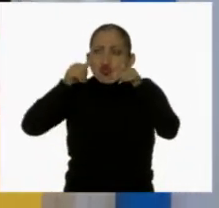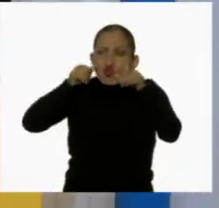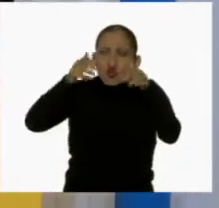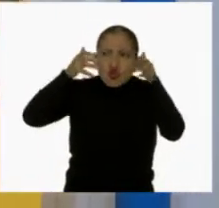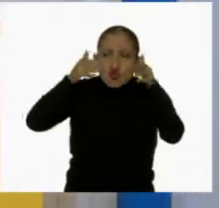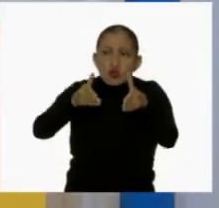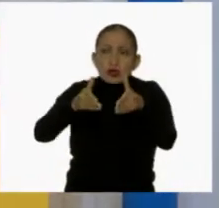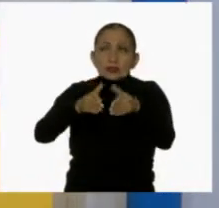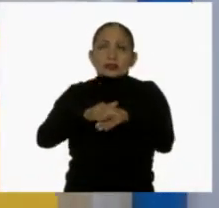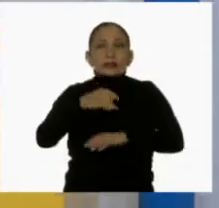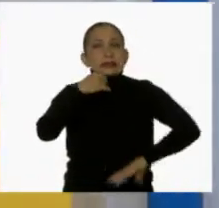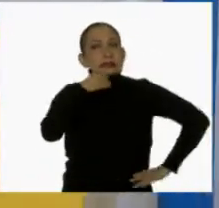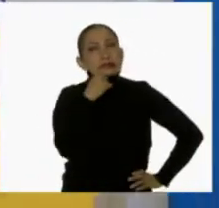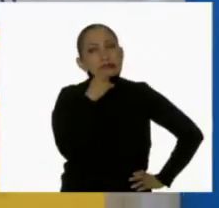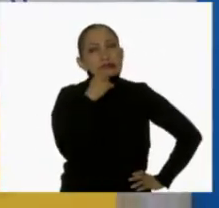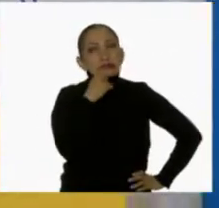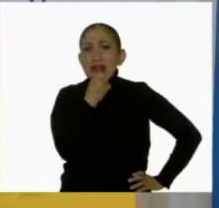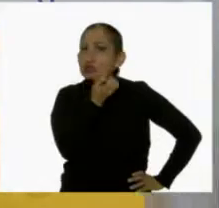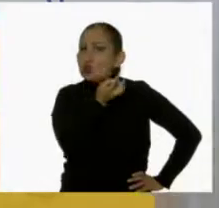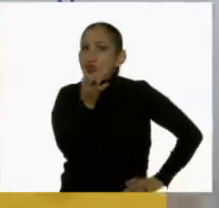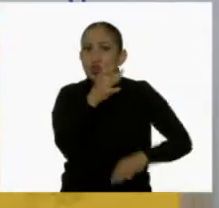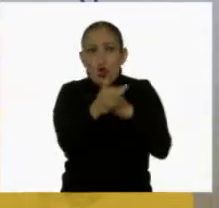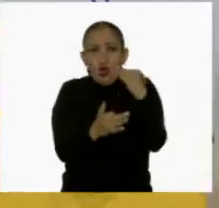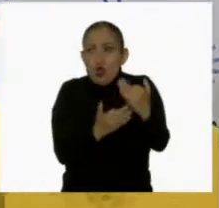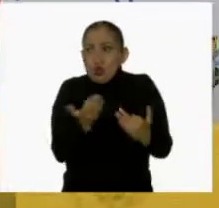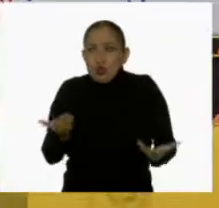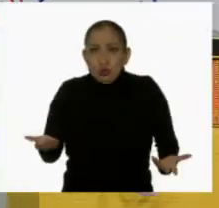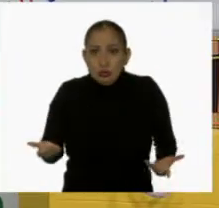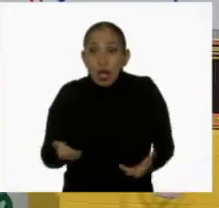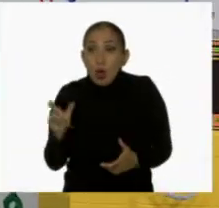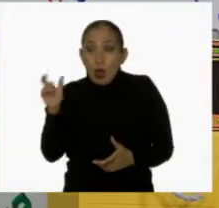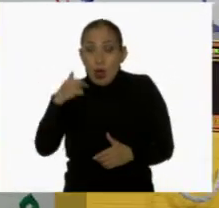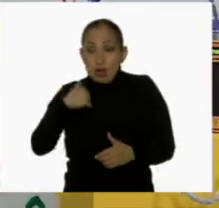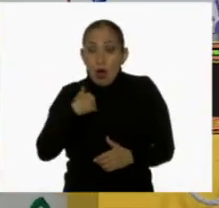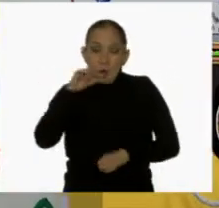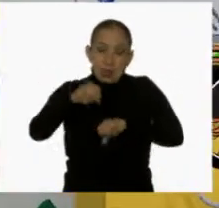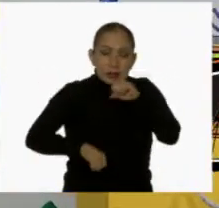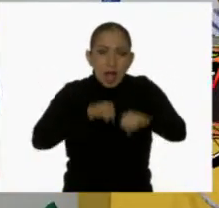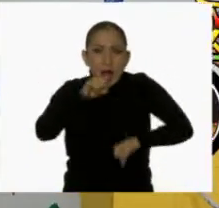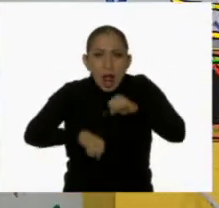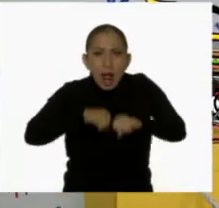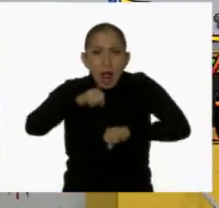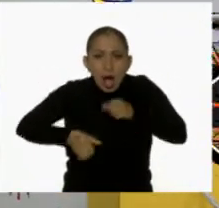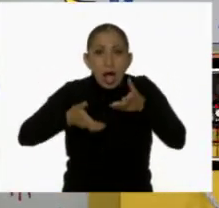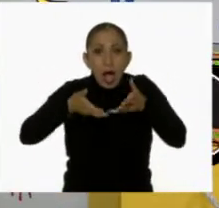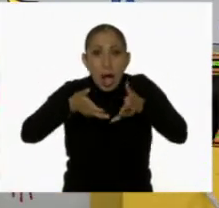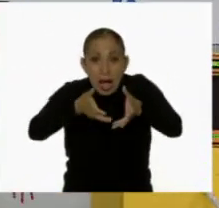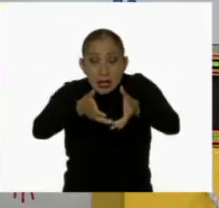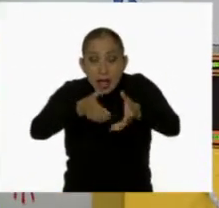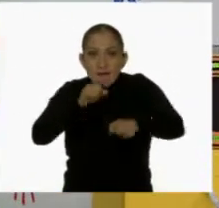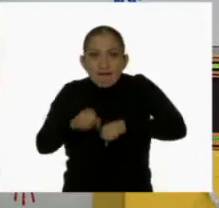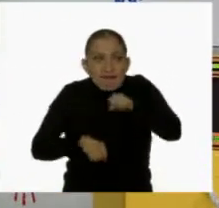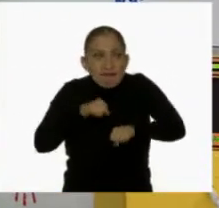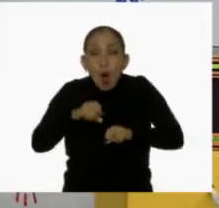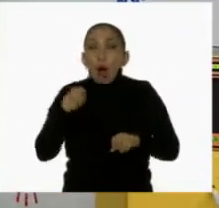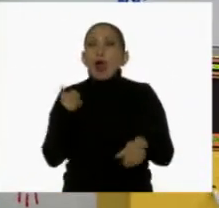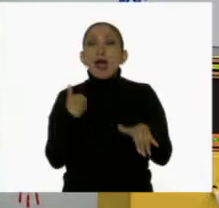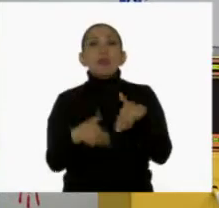concentración... ¡Uy! Pues casi en todas, por ejemplo, cuando voy en mi bicicleta por la calle o simplemente